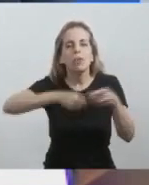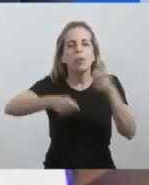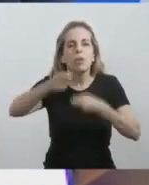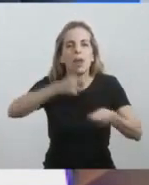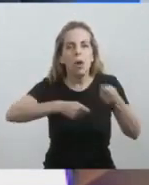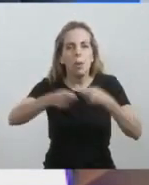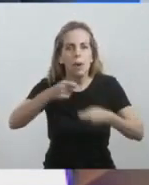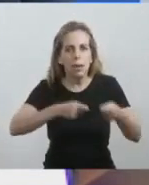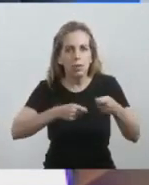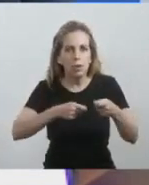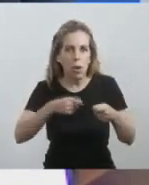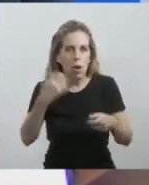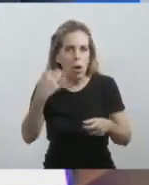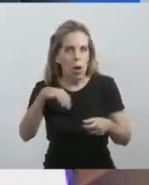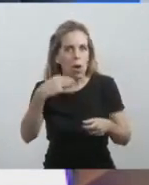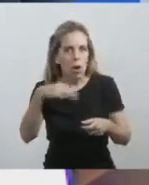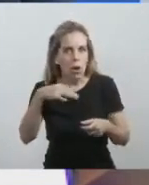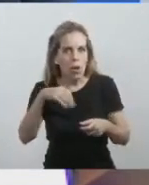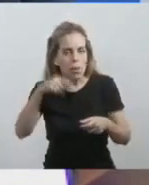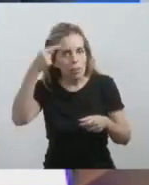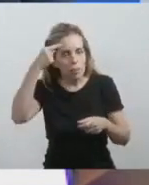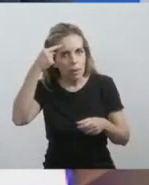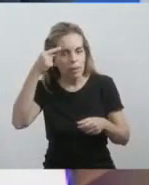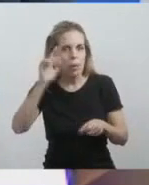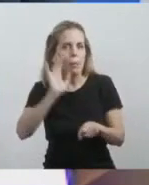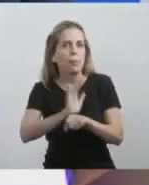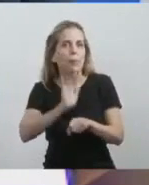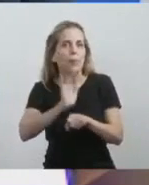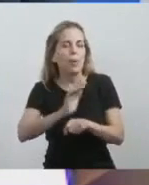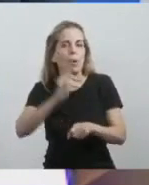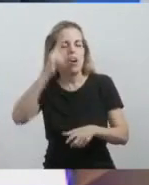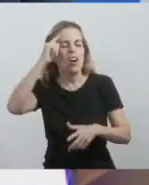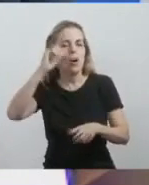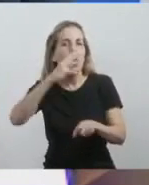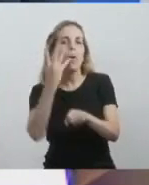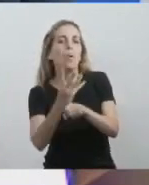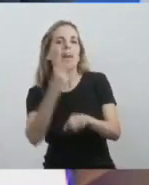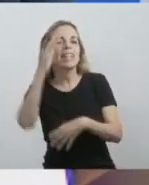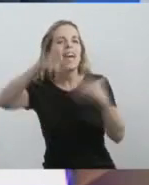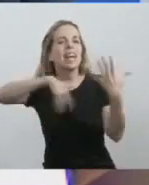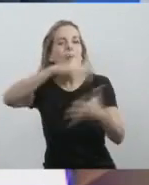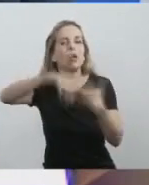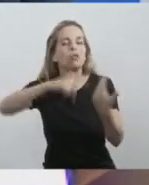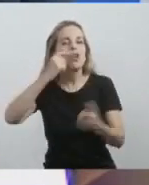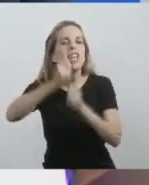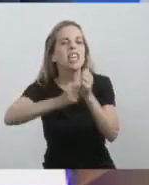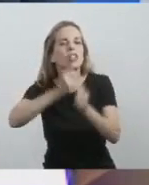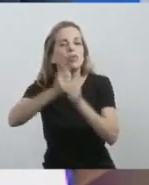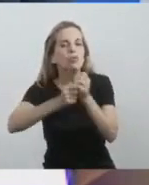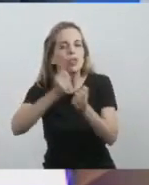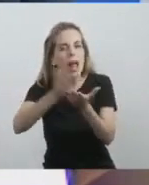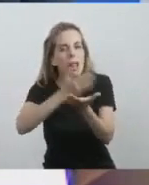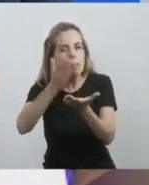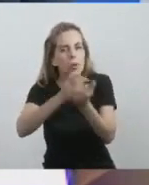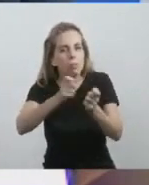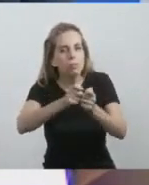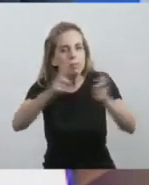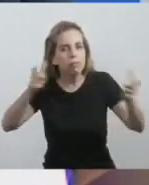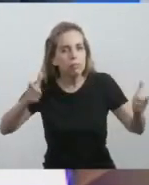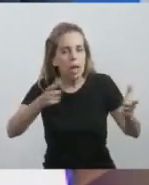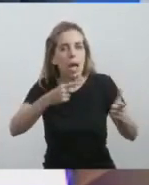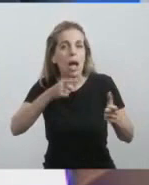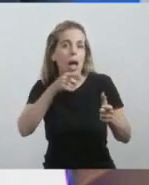Tenemos que hacer parte de la cuarta revolución industrial, ocupar el espacio que nos toca en las grandes cadenas